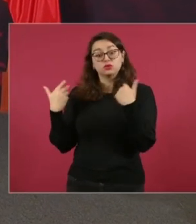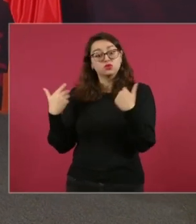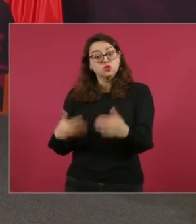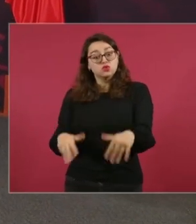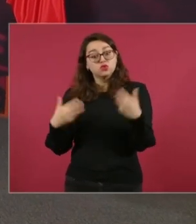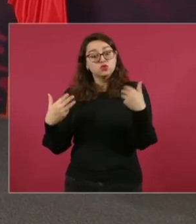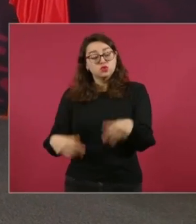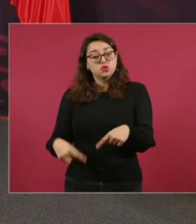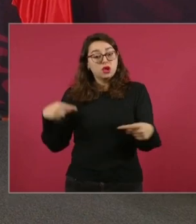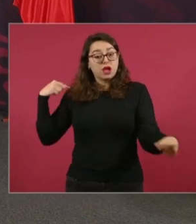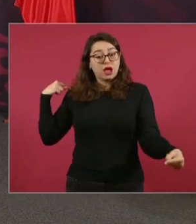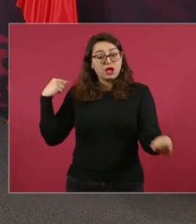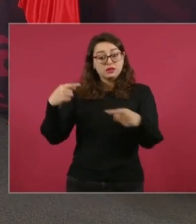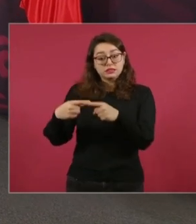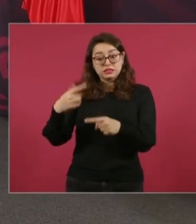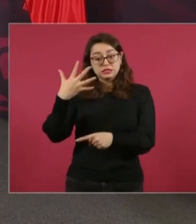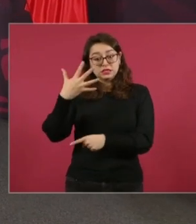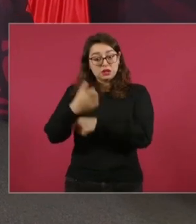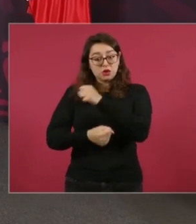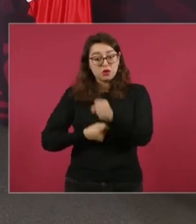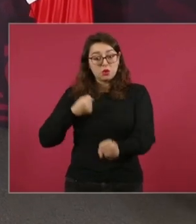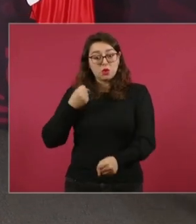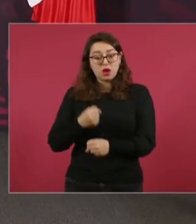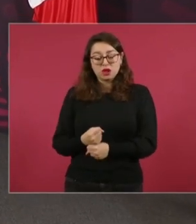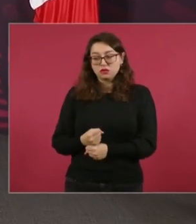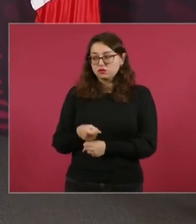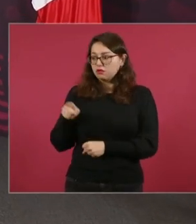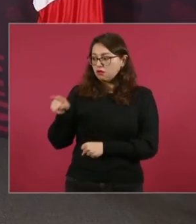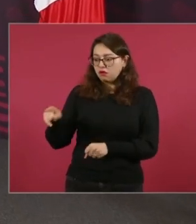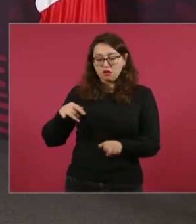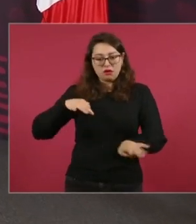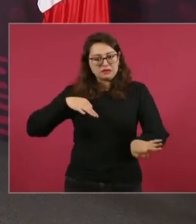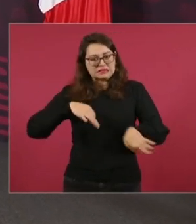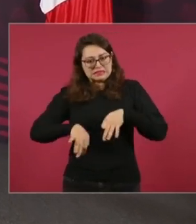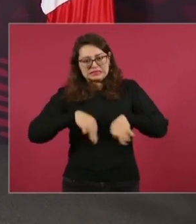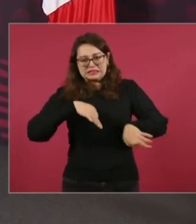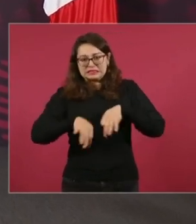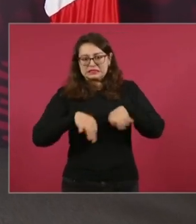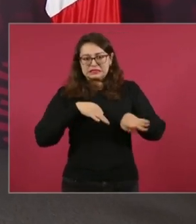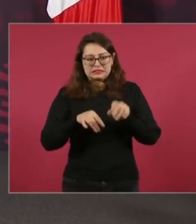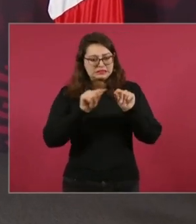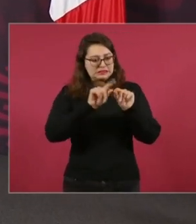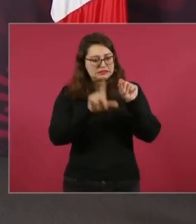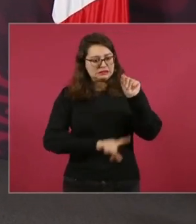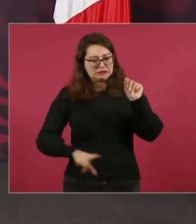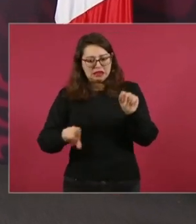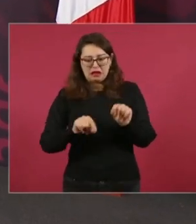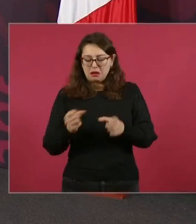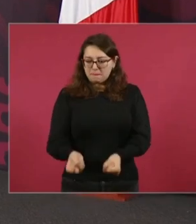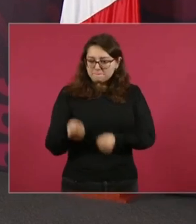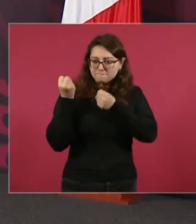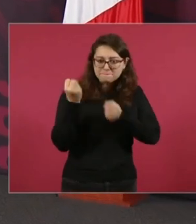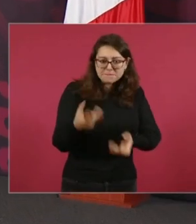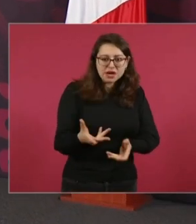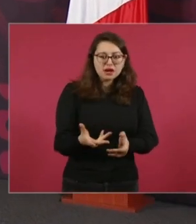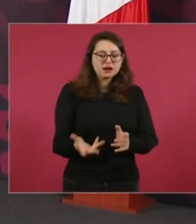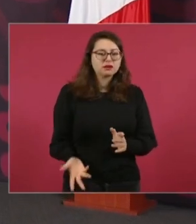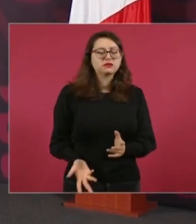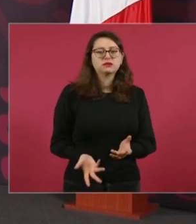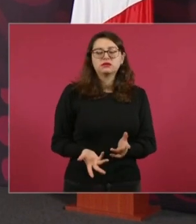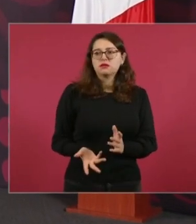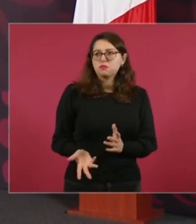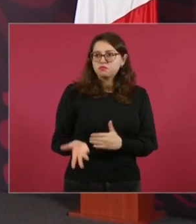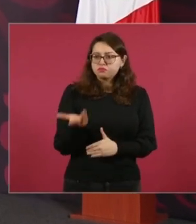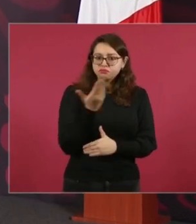la Secretaría de la Defensa al Desarrollo del País para Información del Pueblo de